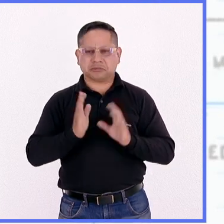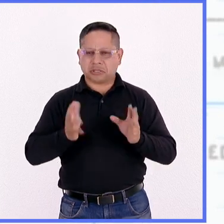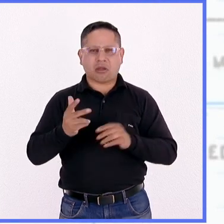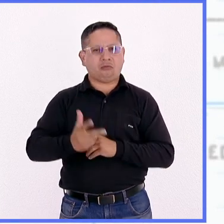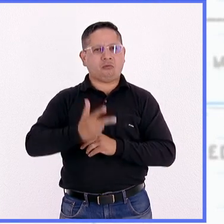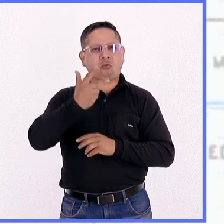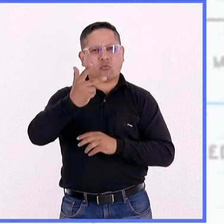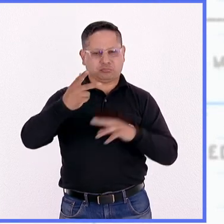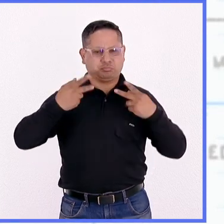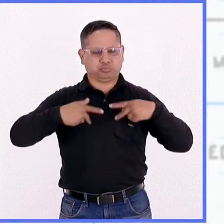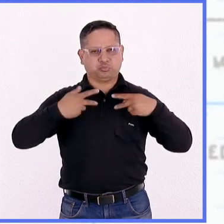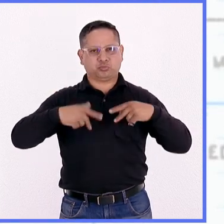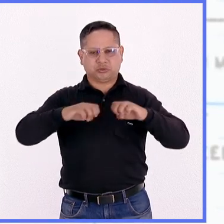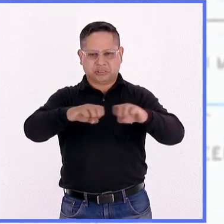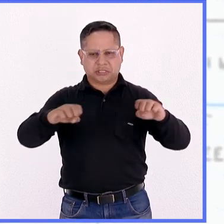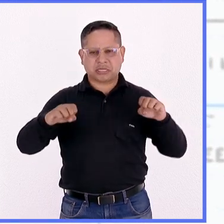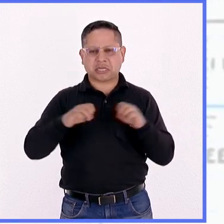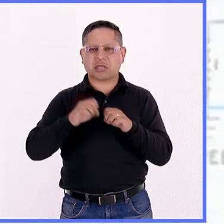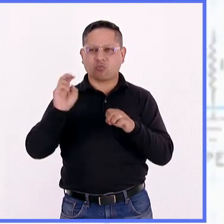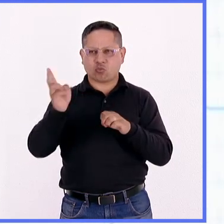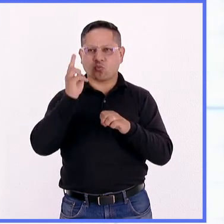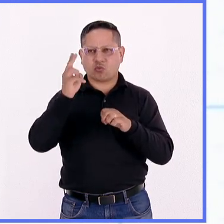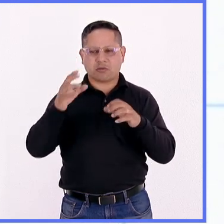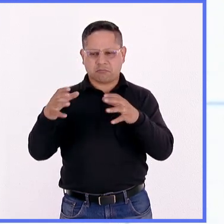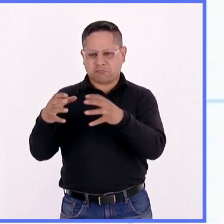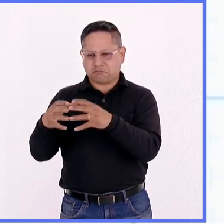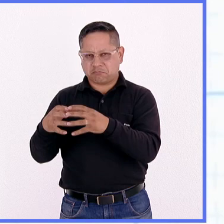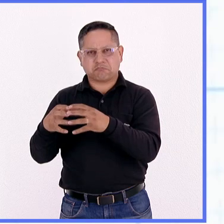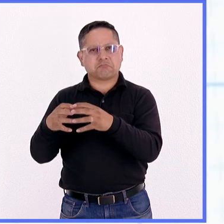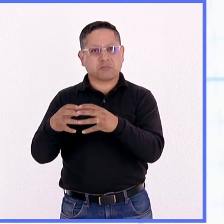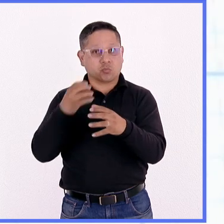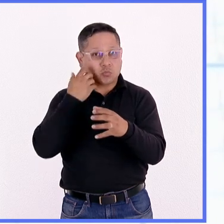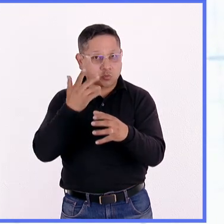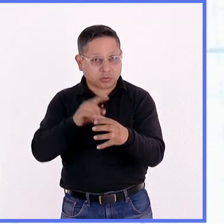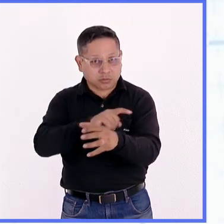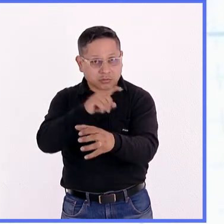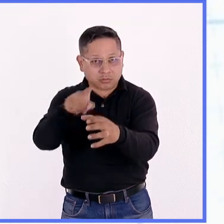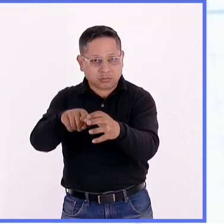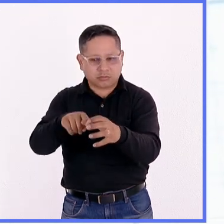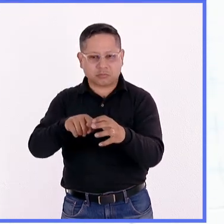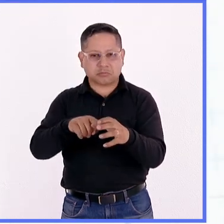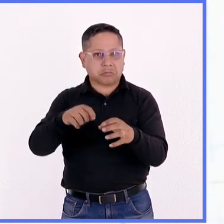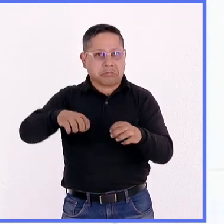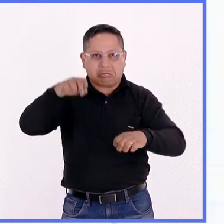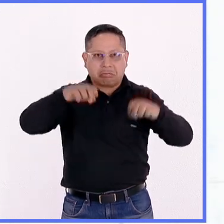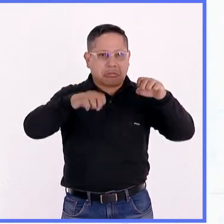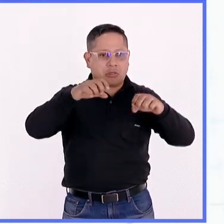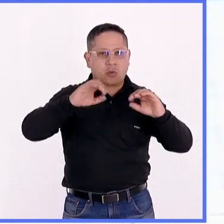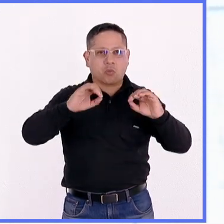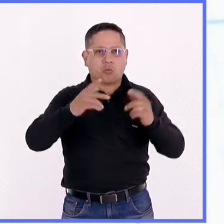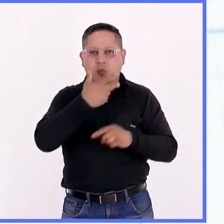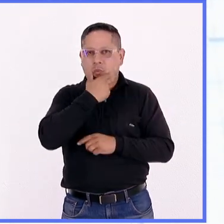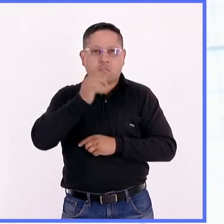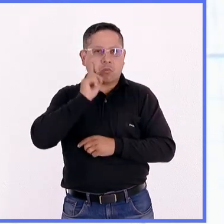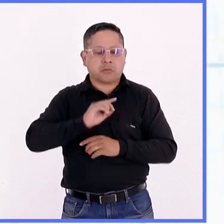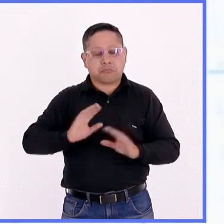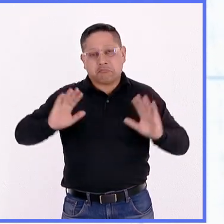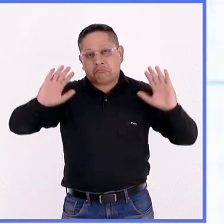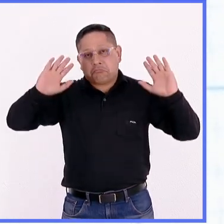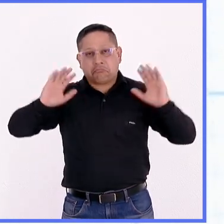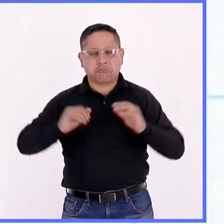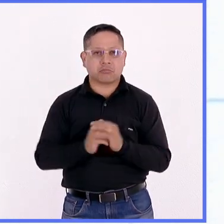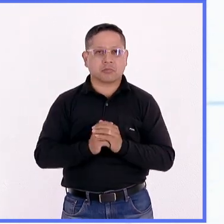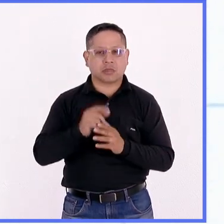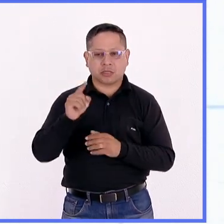personas los que integran el equipo de la universidad. Para integrarse a este equipo no importa la edad o el género, pues desde sus